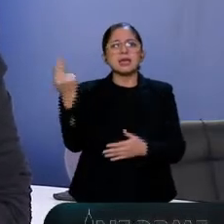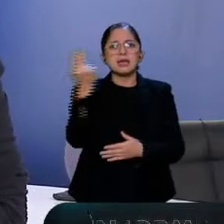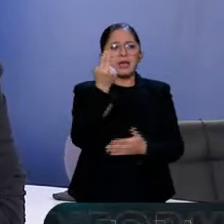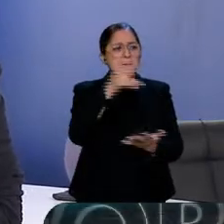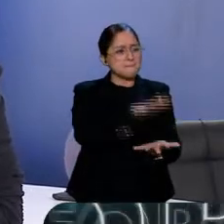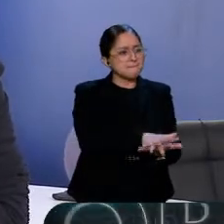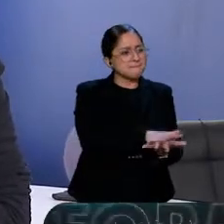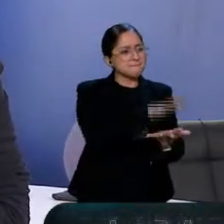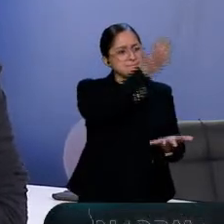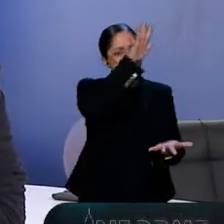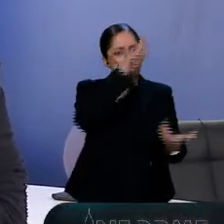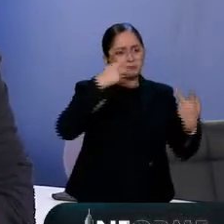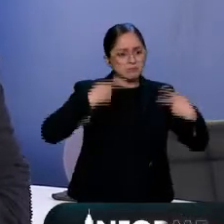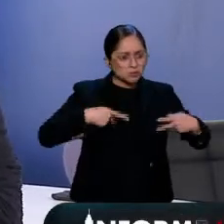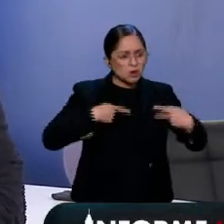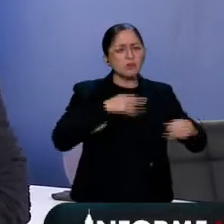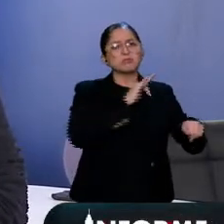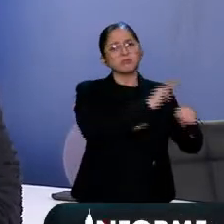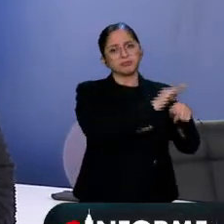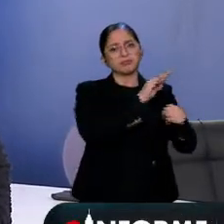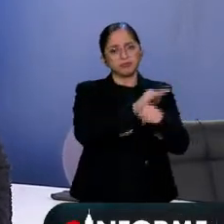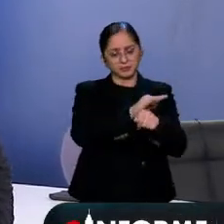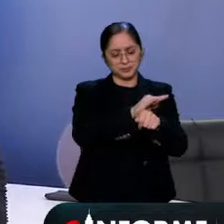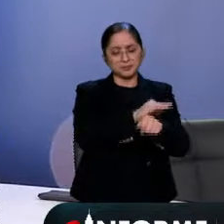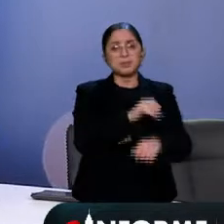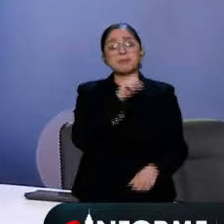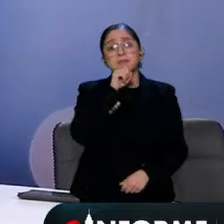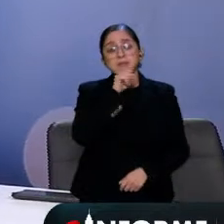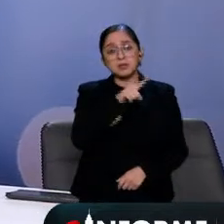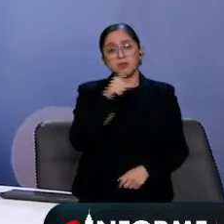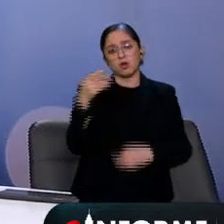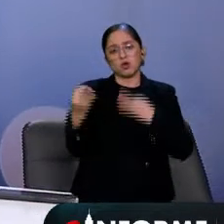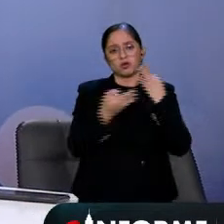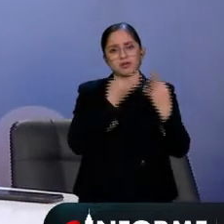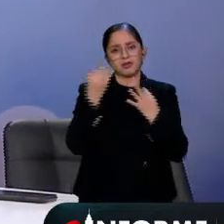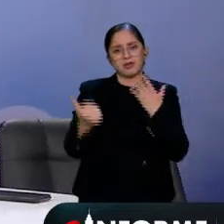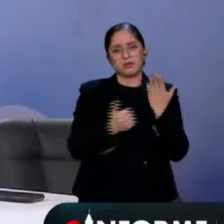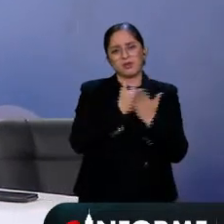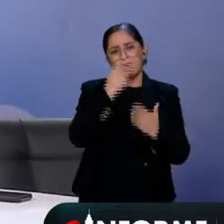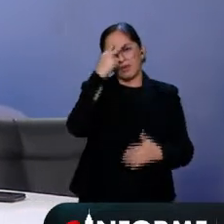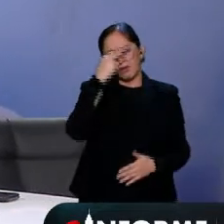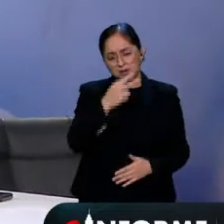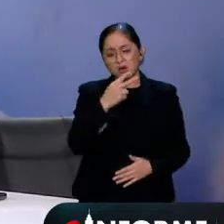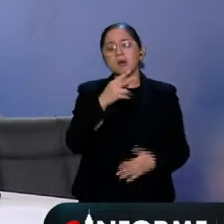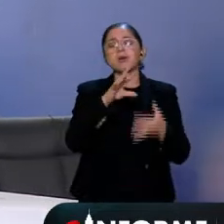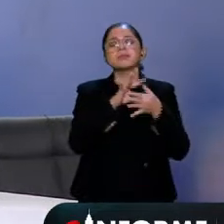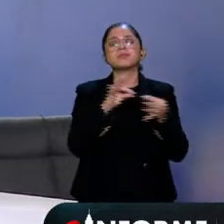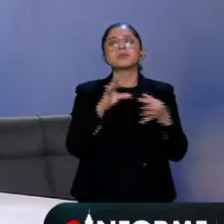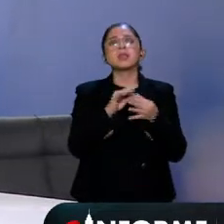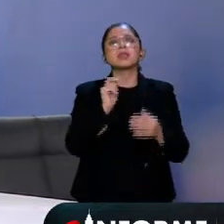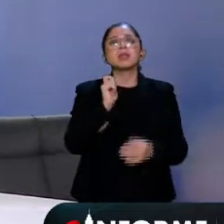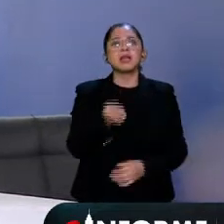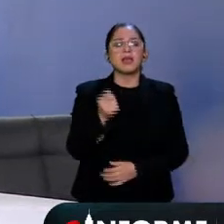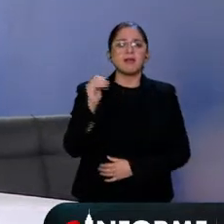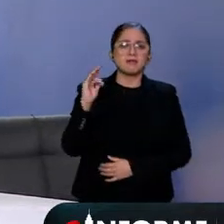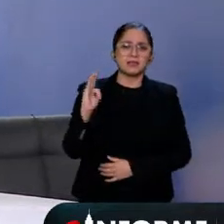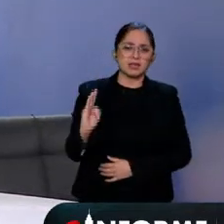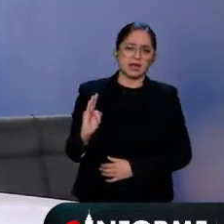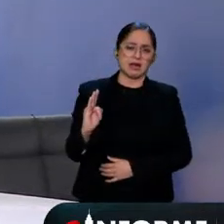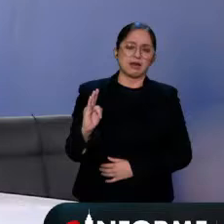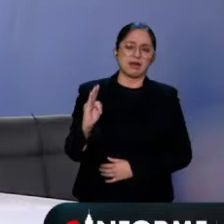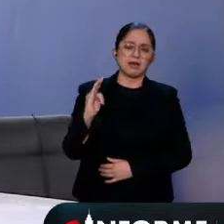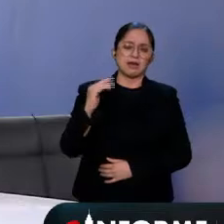en esa nación. Aquí los detalles. Además, en temas locales le tenemos los avances sobre la investigación que realiza la Fiscalía Capitalina al Cártel